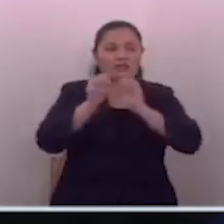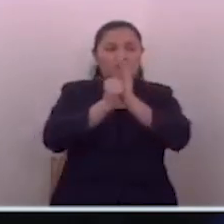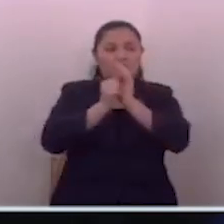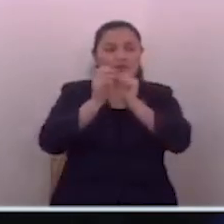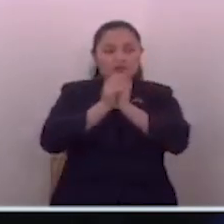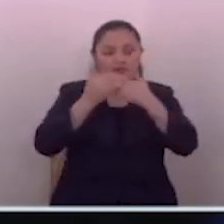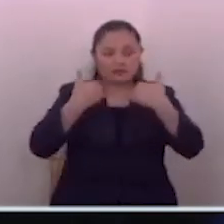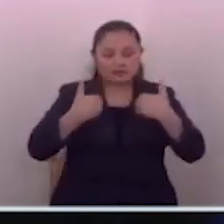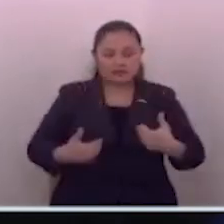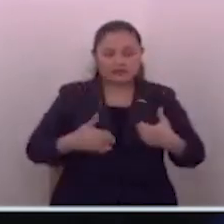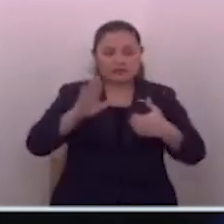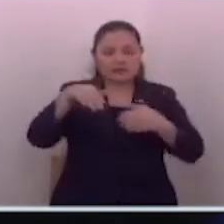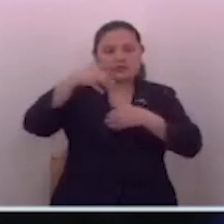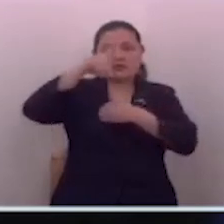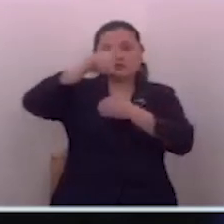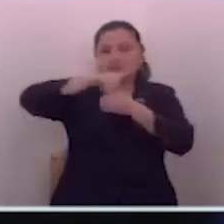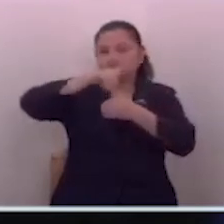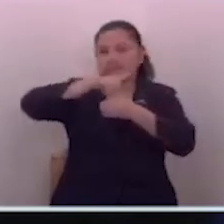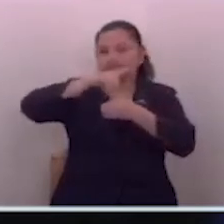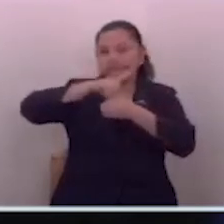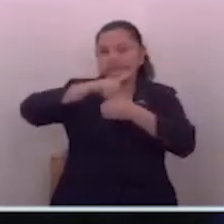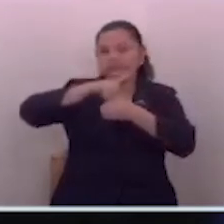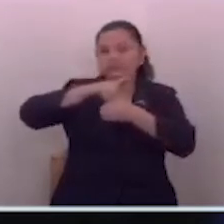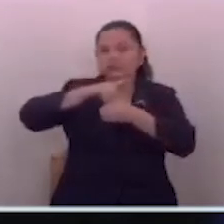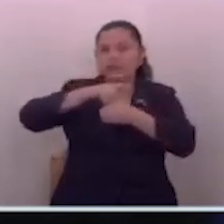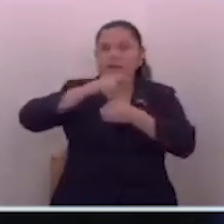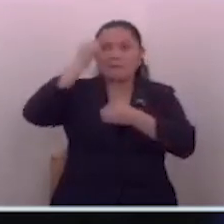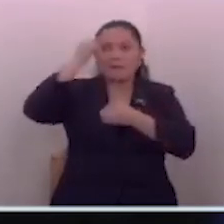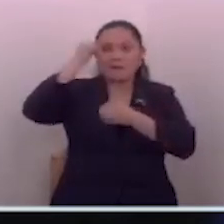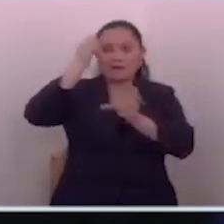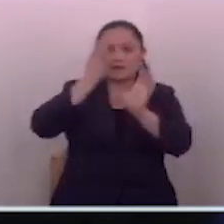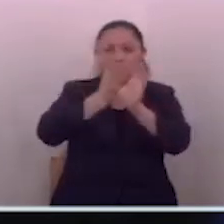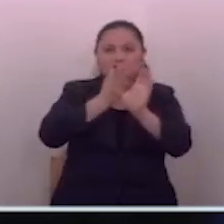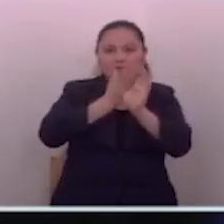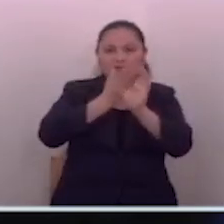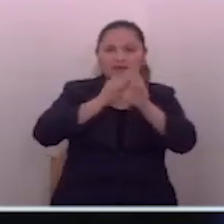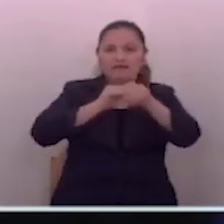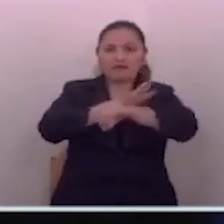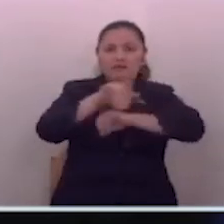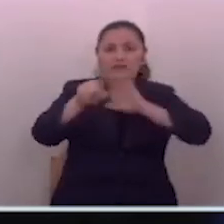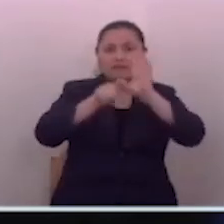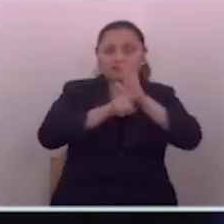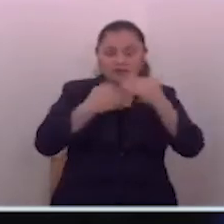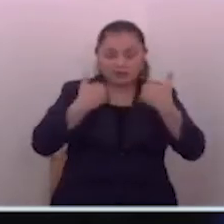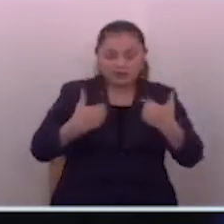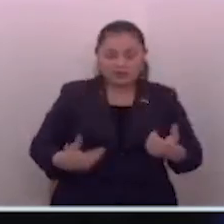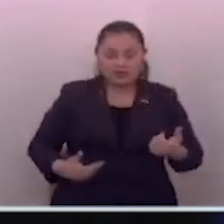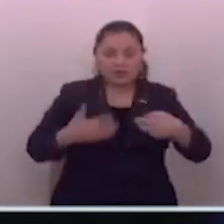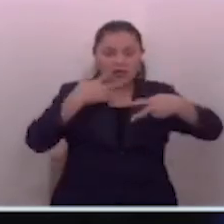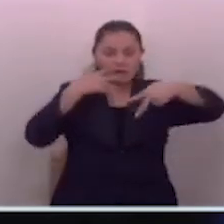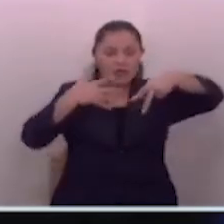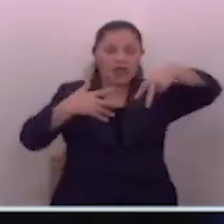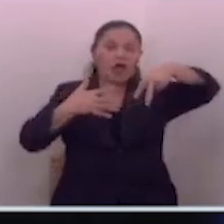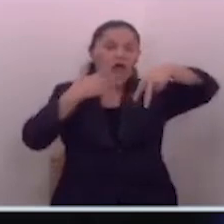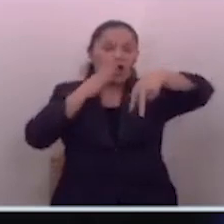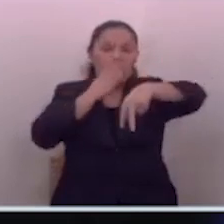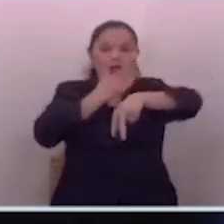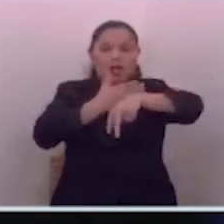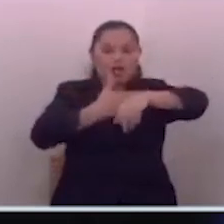que quedaron en la posguerra, tanto psicológicos como físicos, amputaciones de brazos,